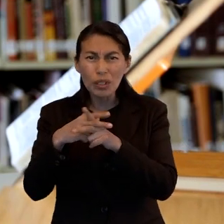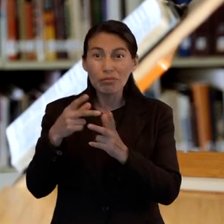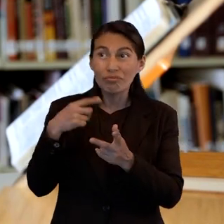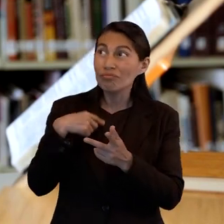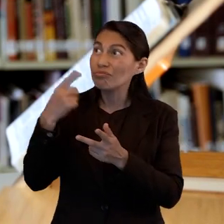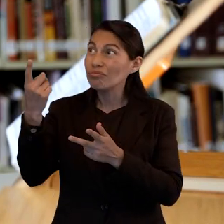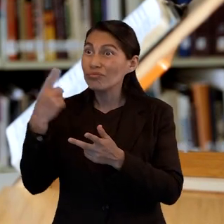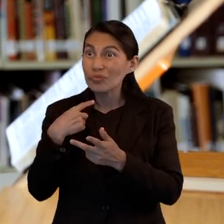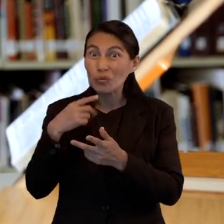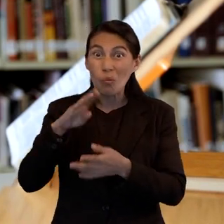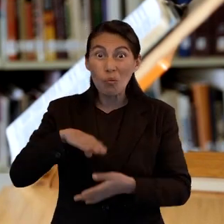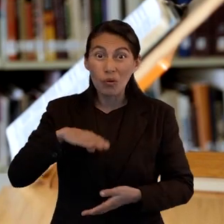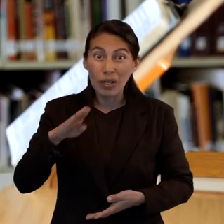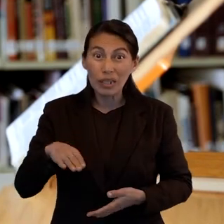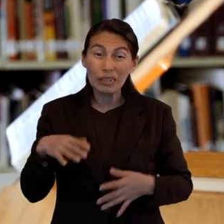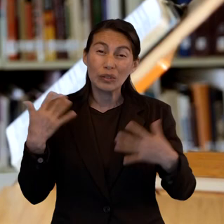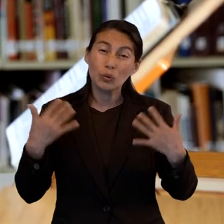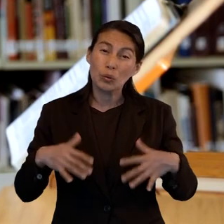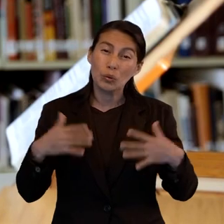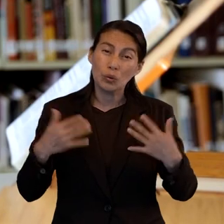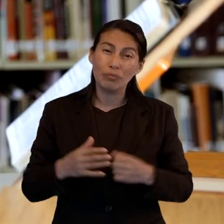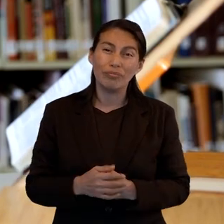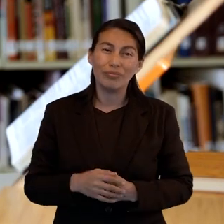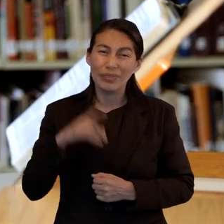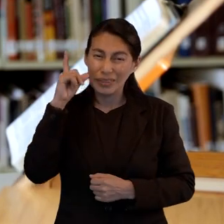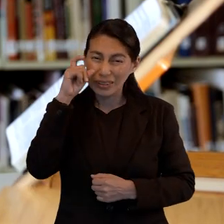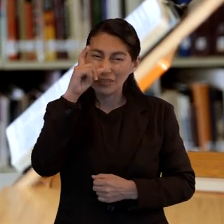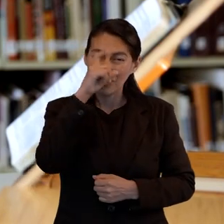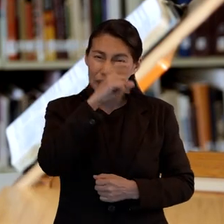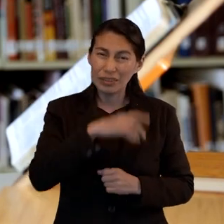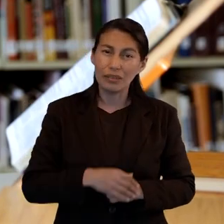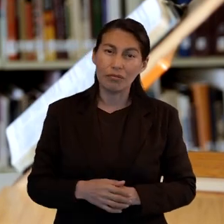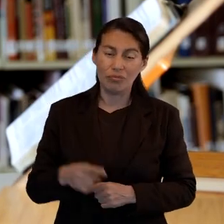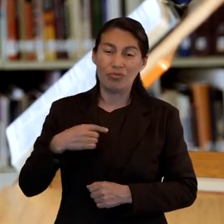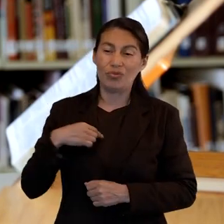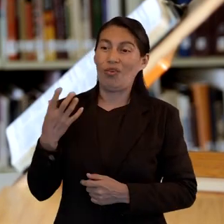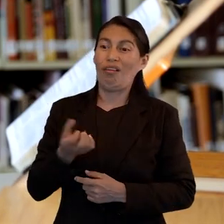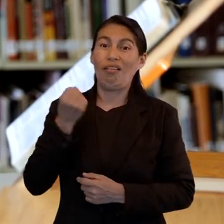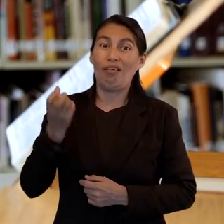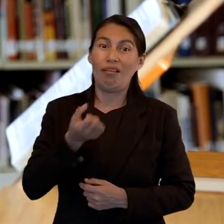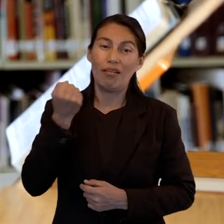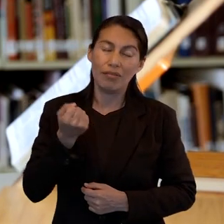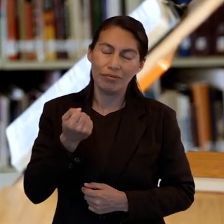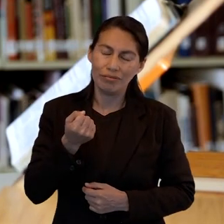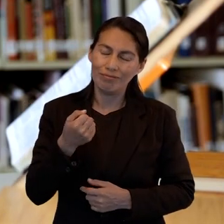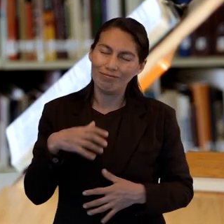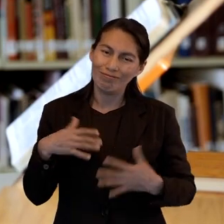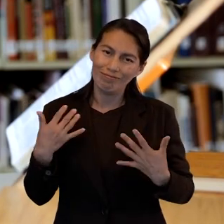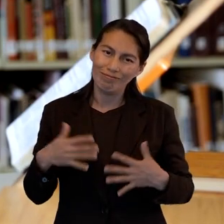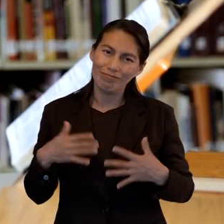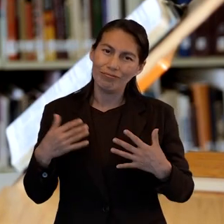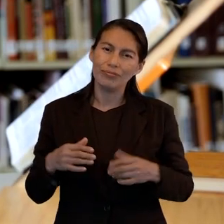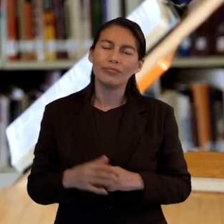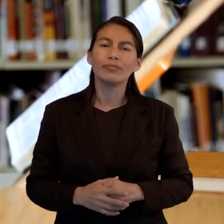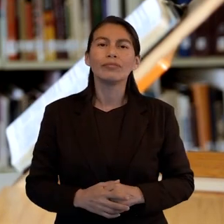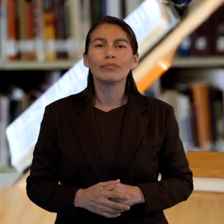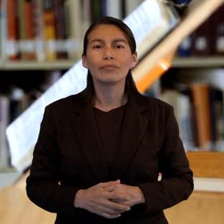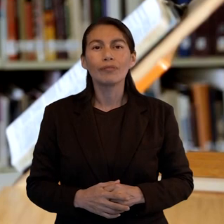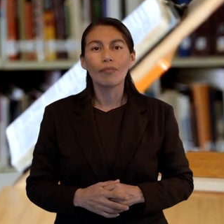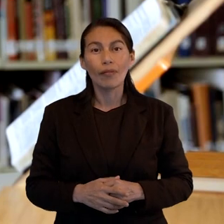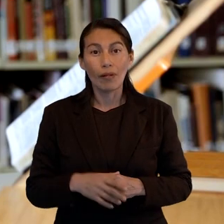lucha a muerte. Es una batalla difícil que no se gana de una sola vez. Este pasaje